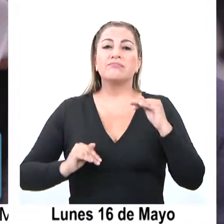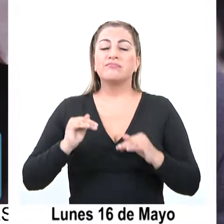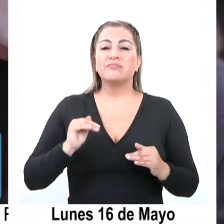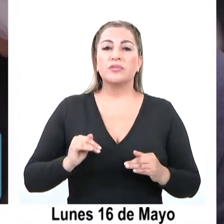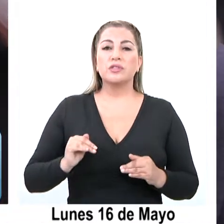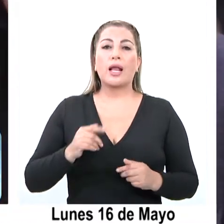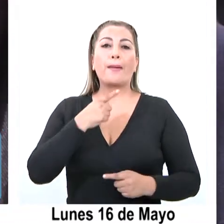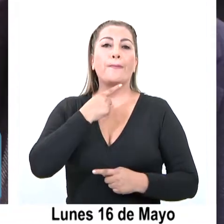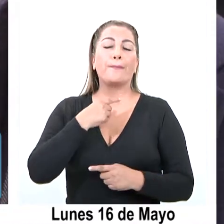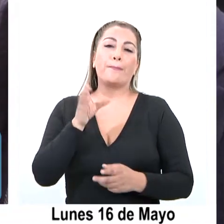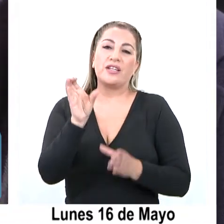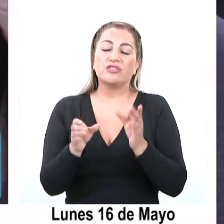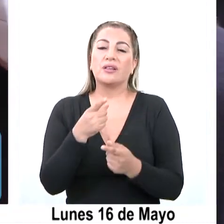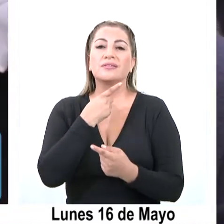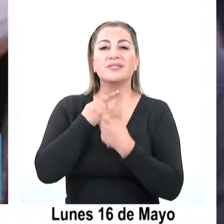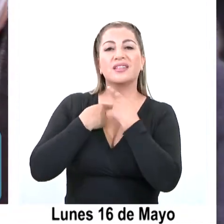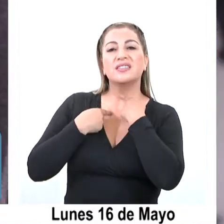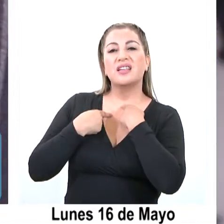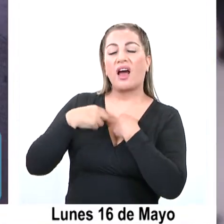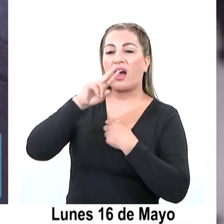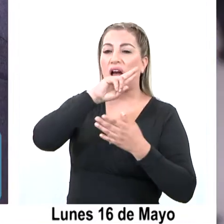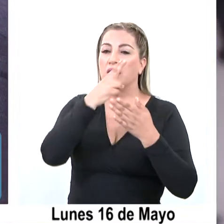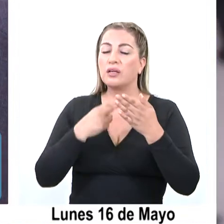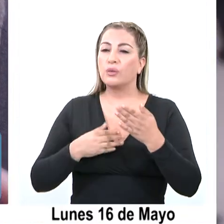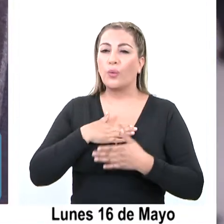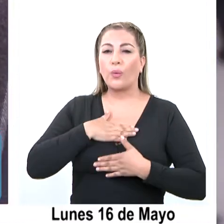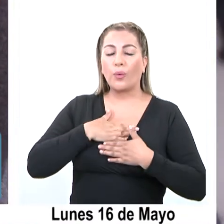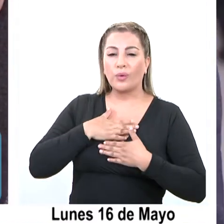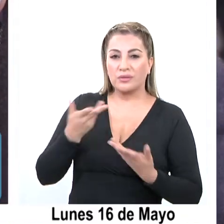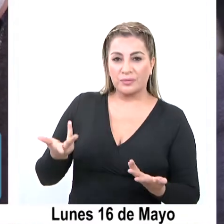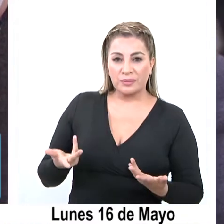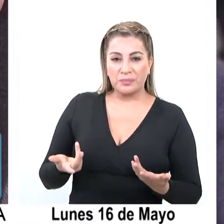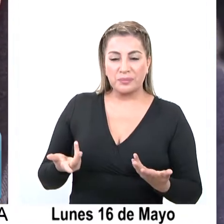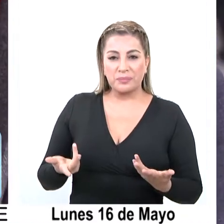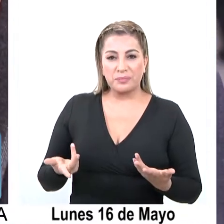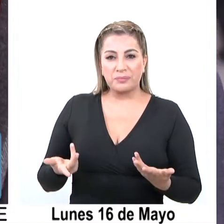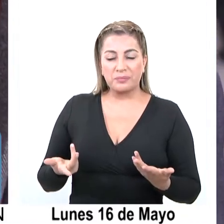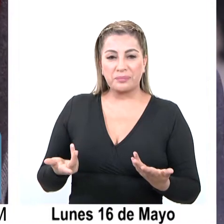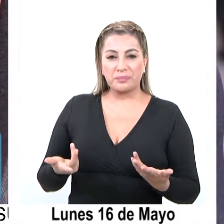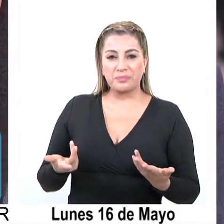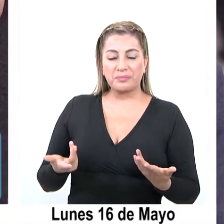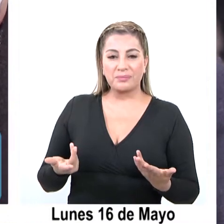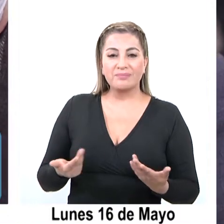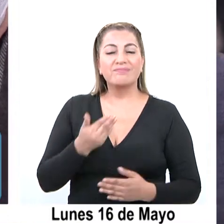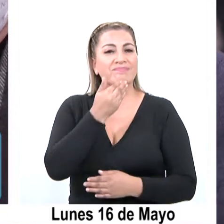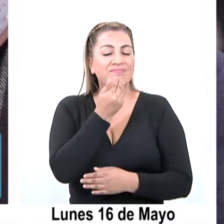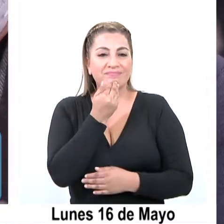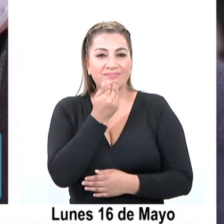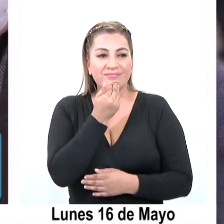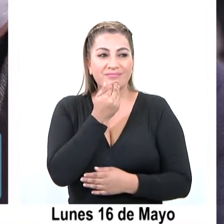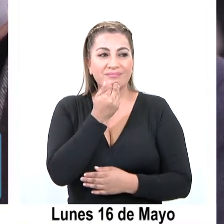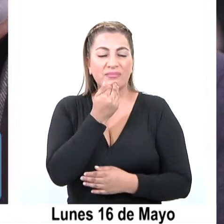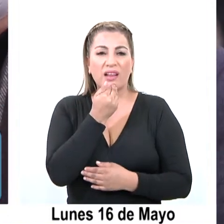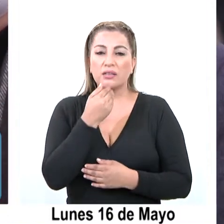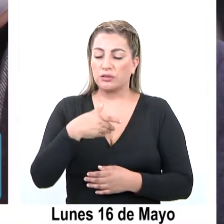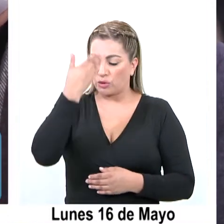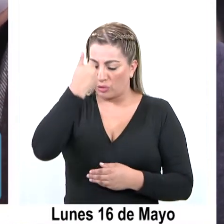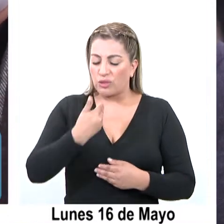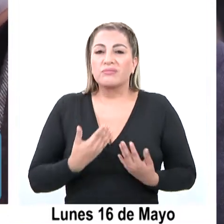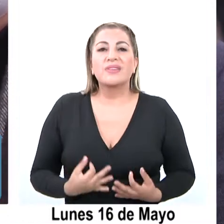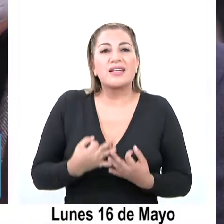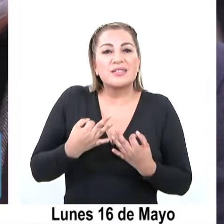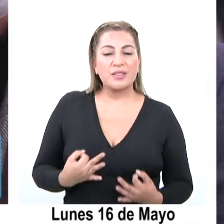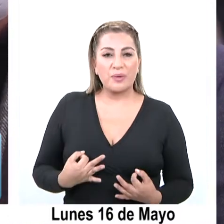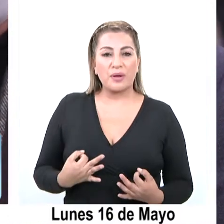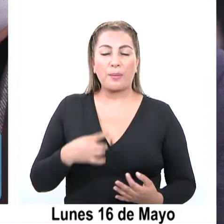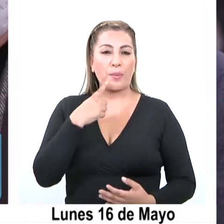personas más interesadas en el arte, o más cultivadas o lo que sea, y hay una convicción de